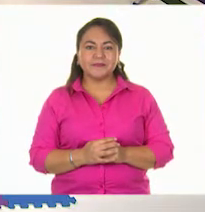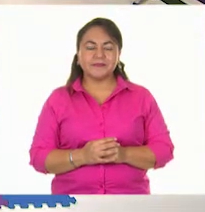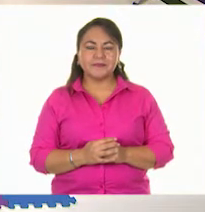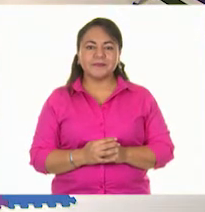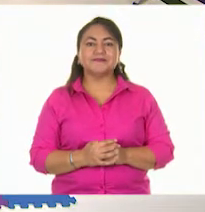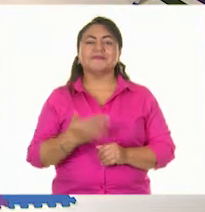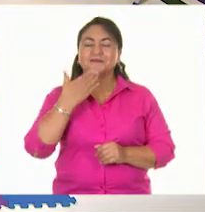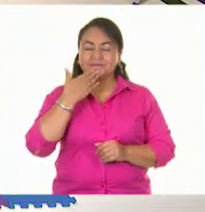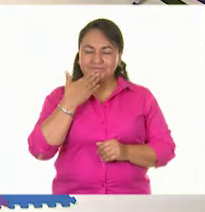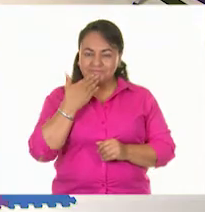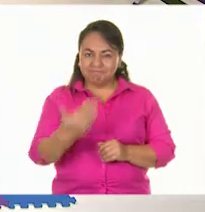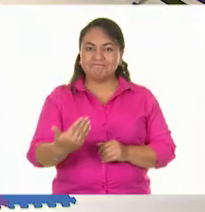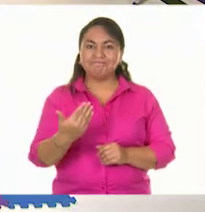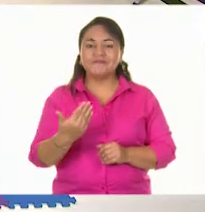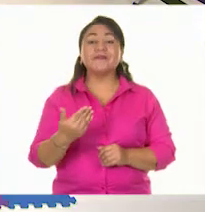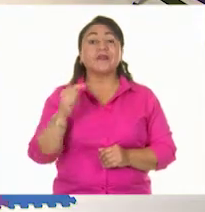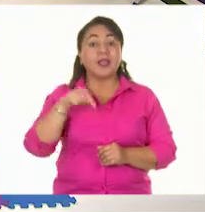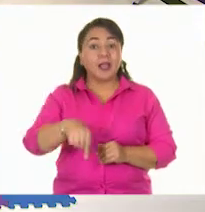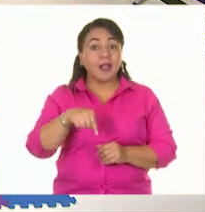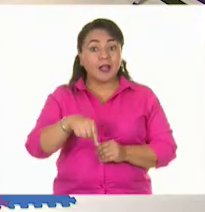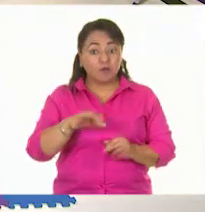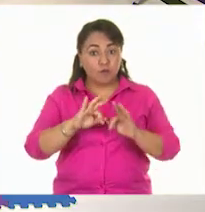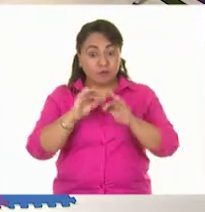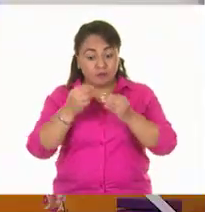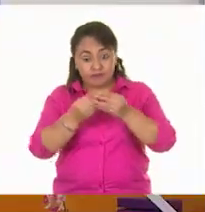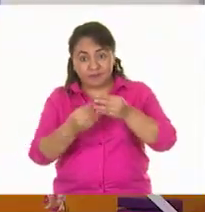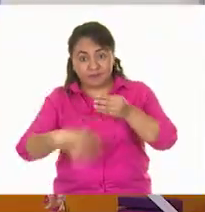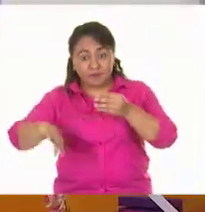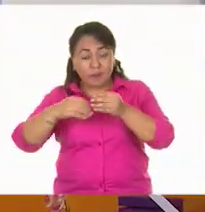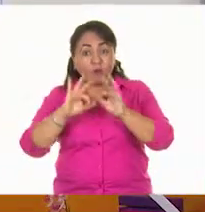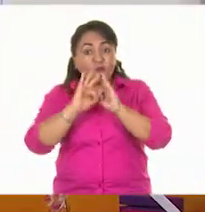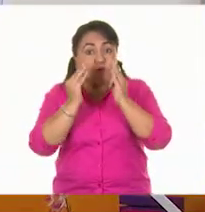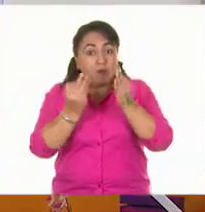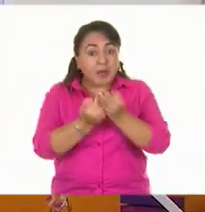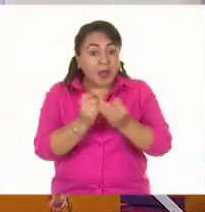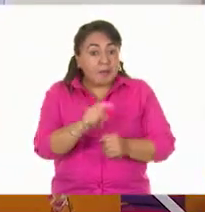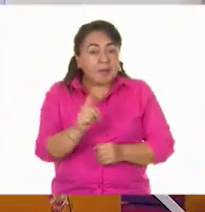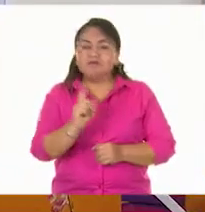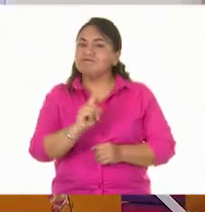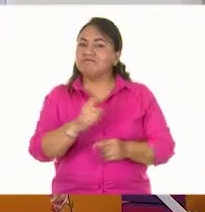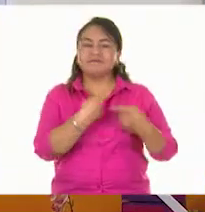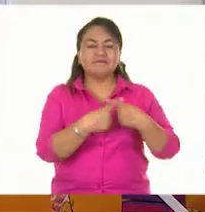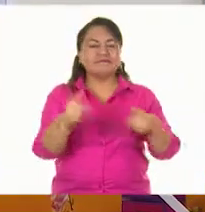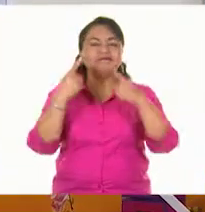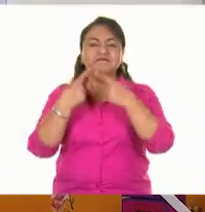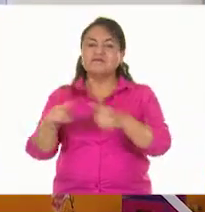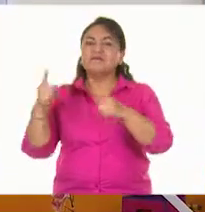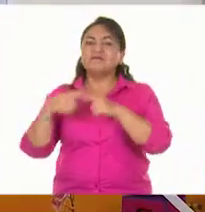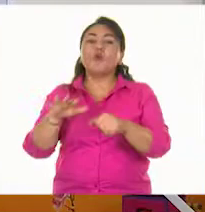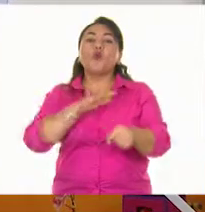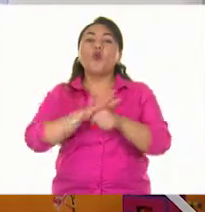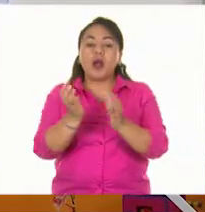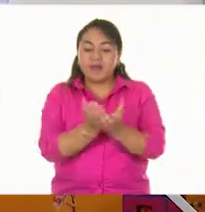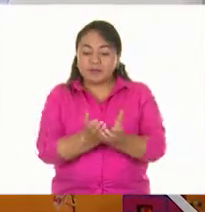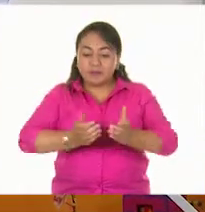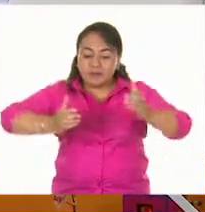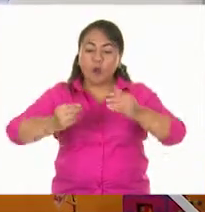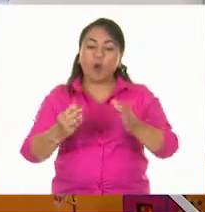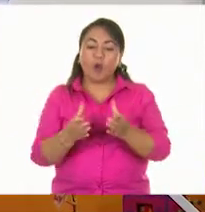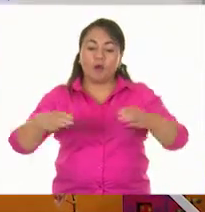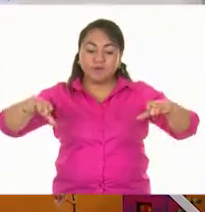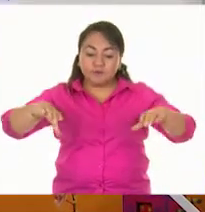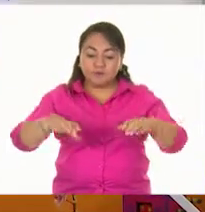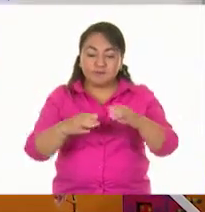Muy bien. Los líquidos no tienen forma definida. Siempre van a adaptar la forma del recipiente que los